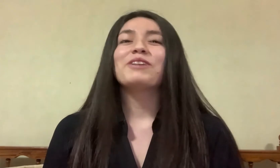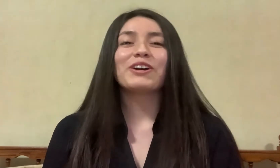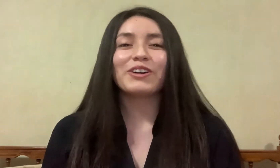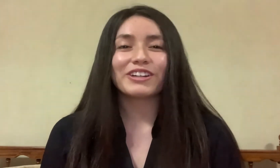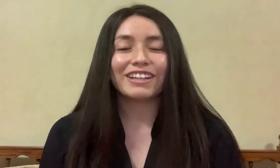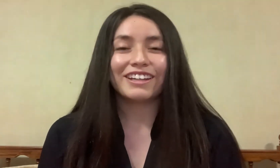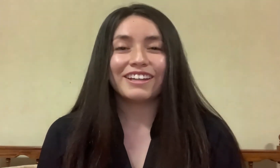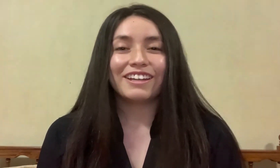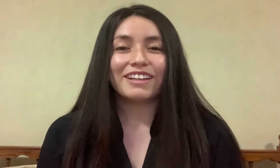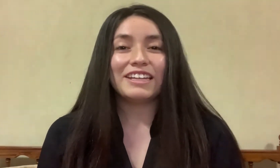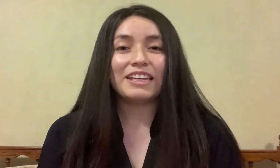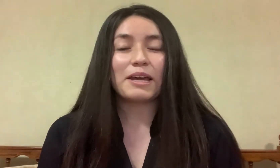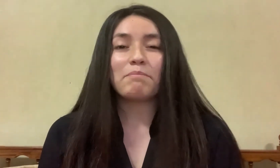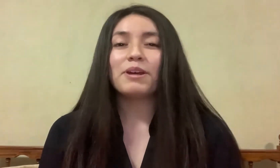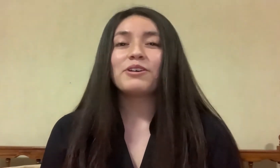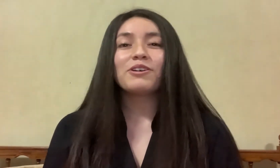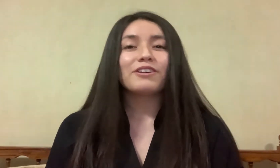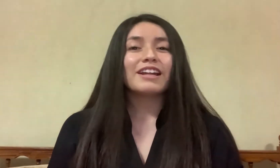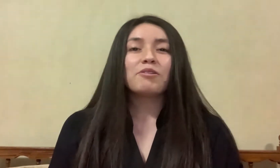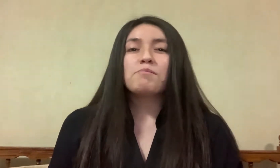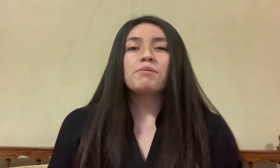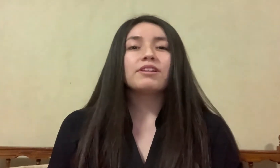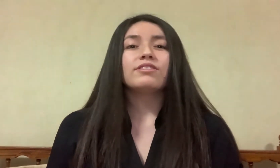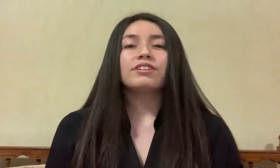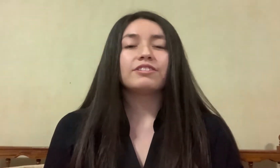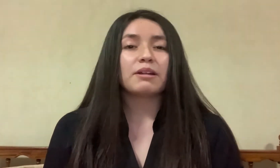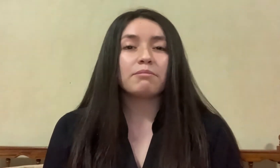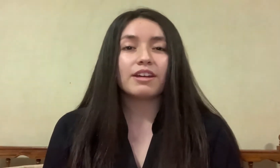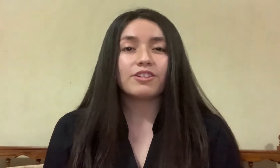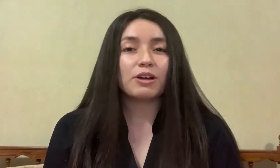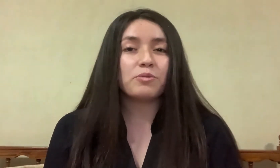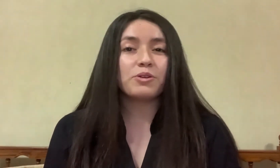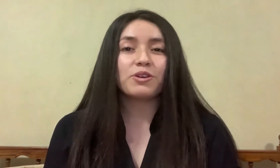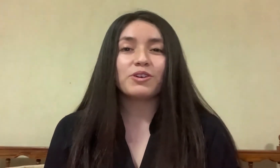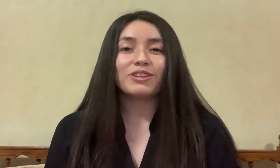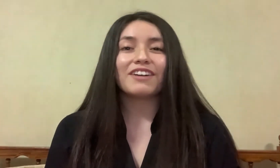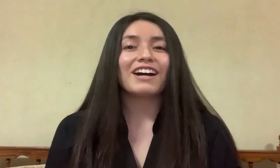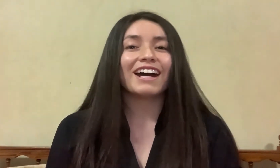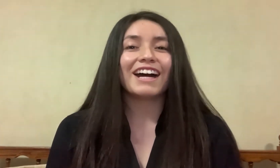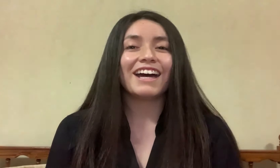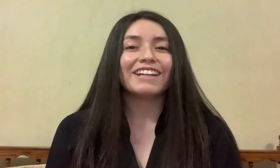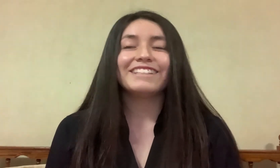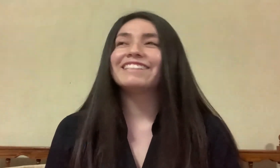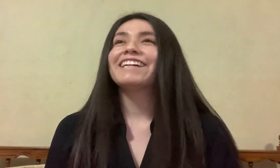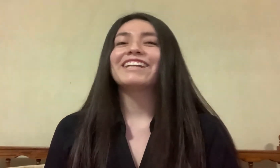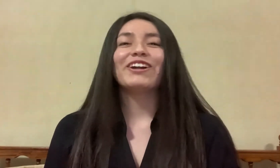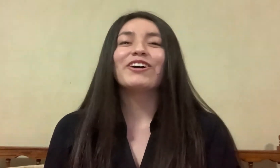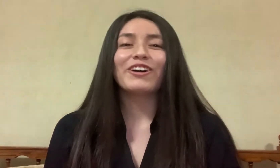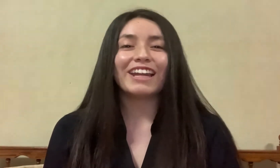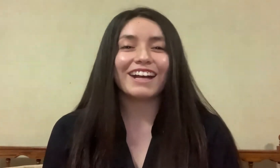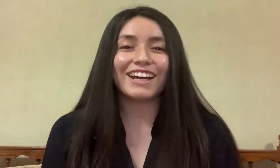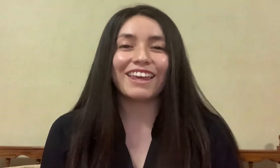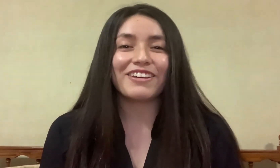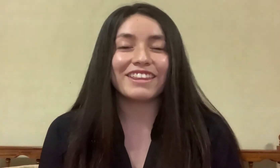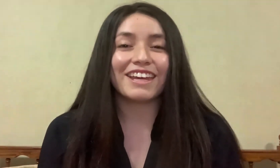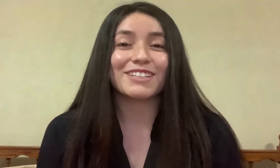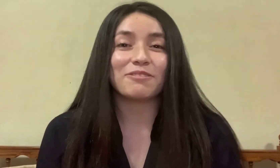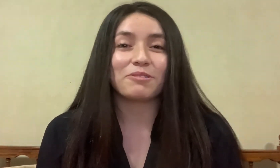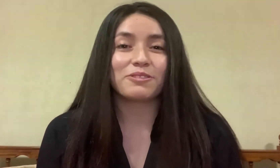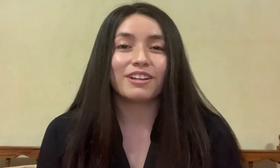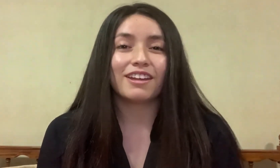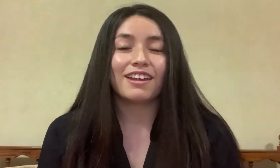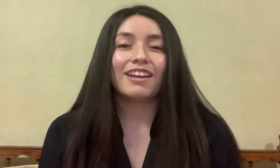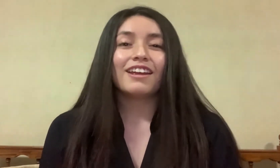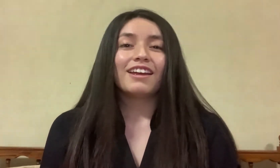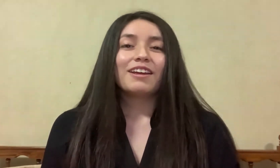lo mejor. Y espero en algún momento encontrarme con alguno, trabajar y ser los colegas que hoy en día